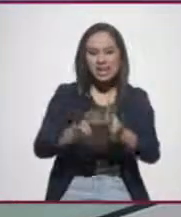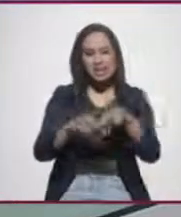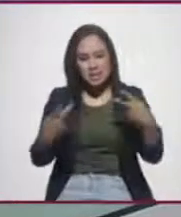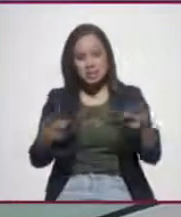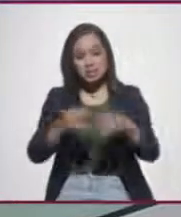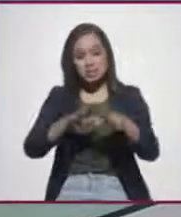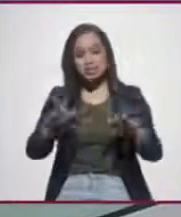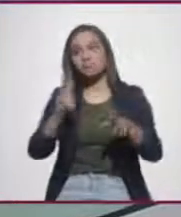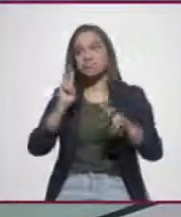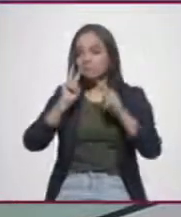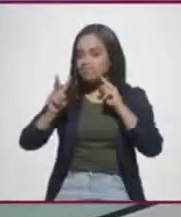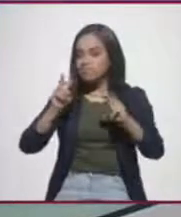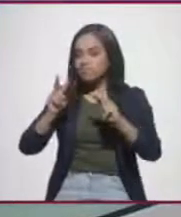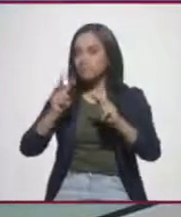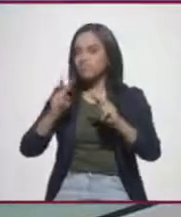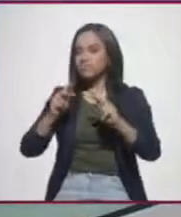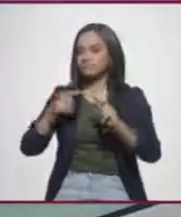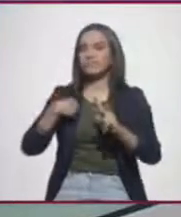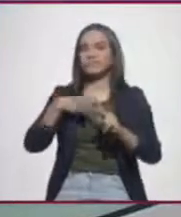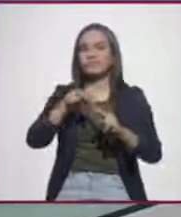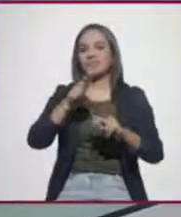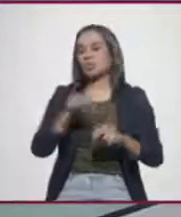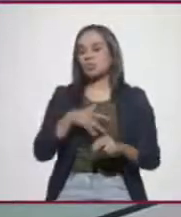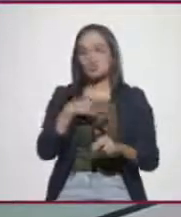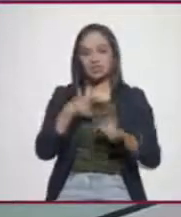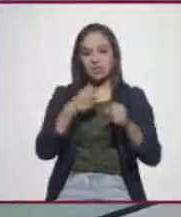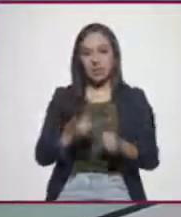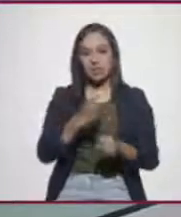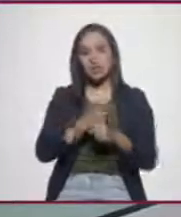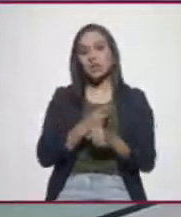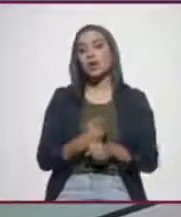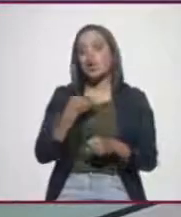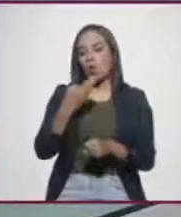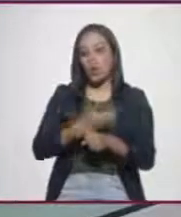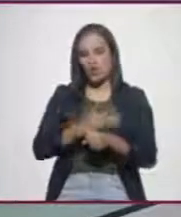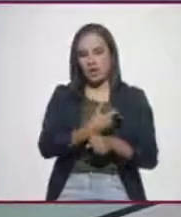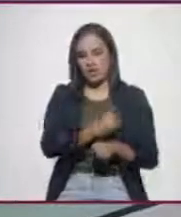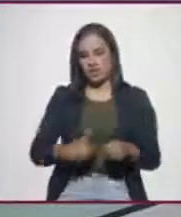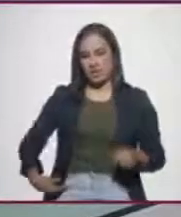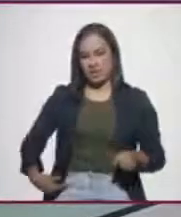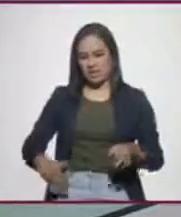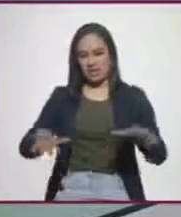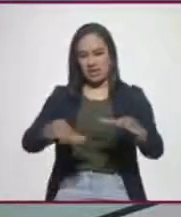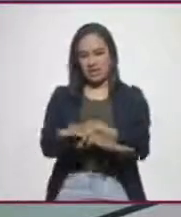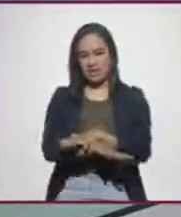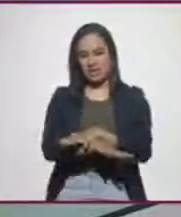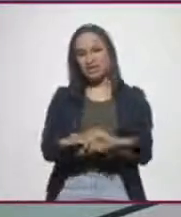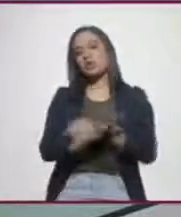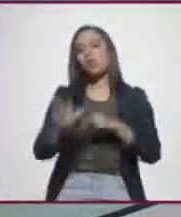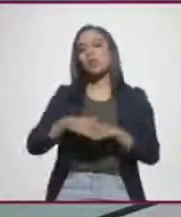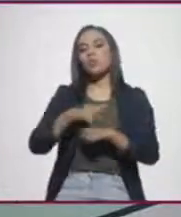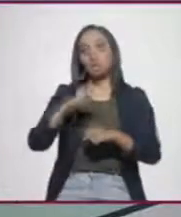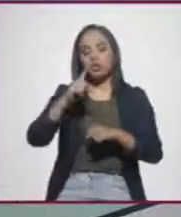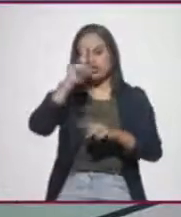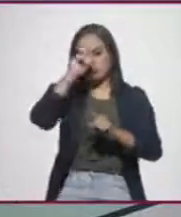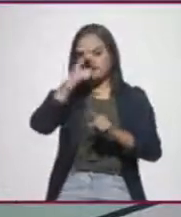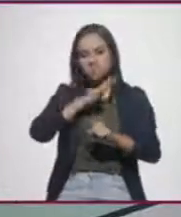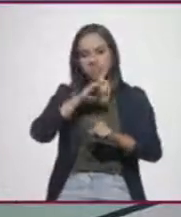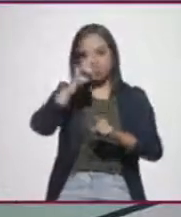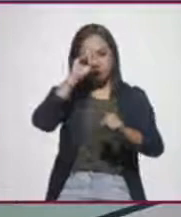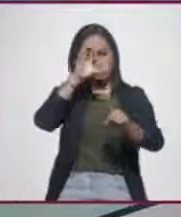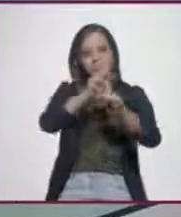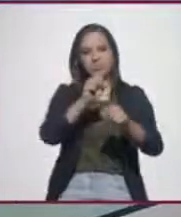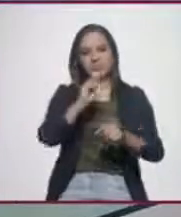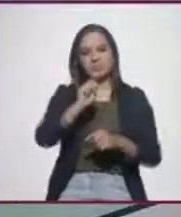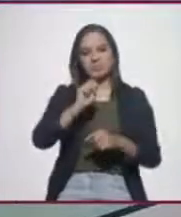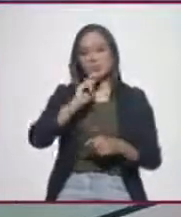Ahora bien, en esta nueva administración, ciertamente cambiaron un poco los indicadores por la expectativa de mejora. Tenemos